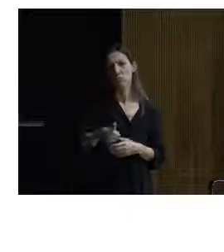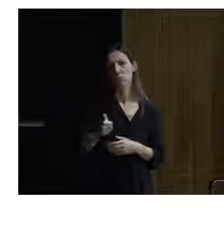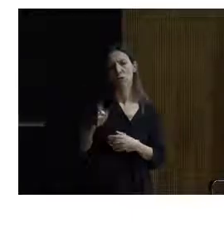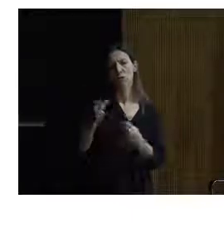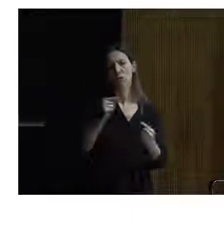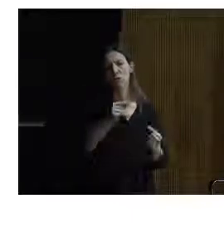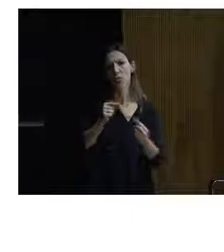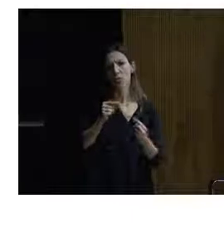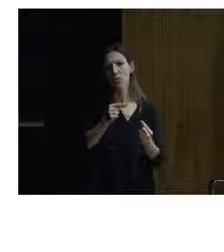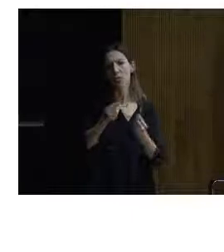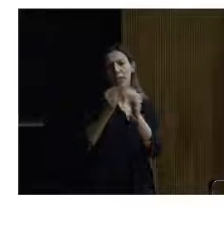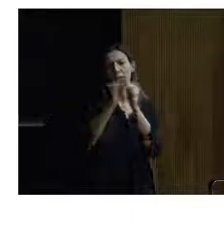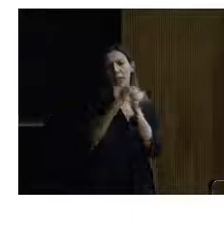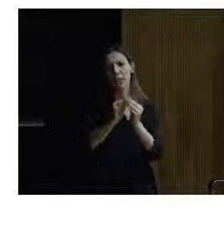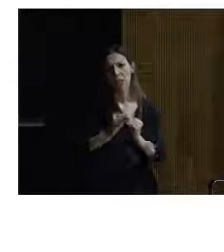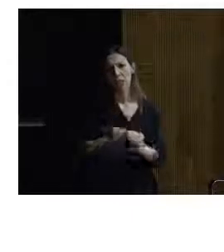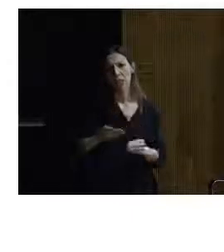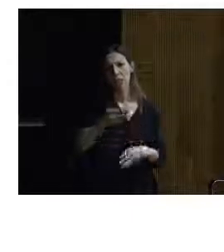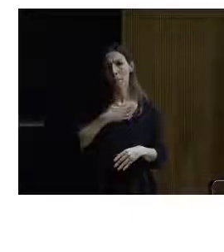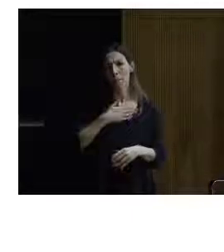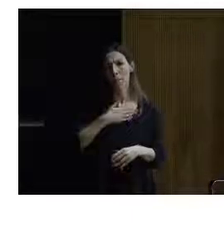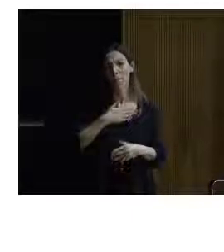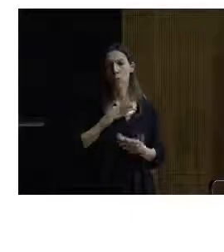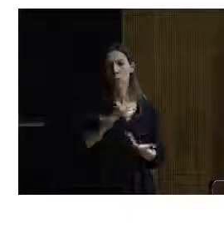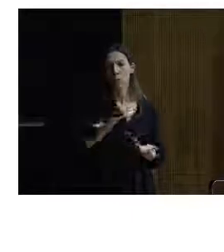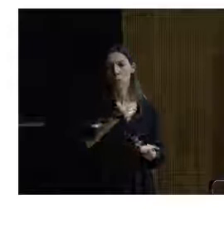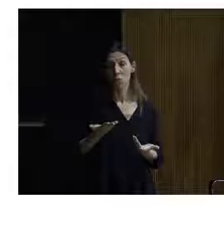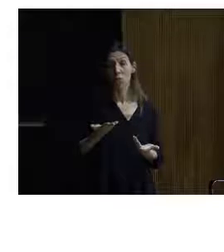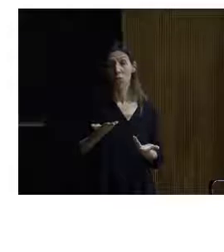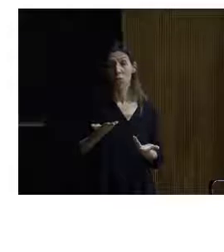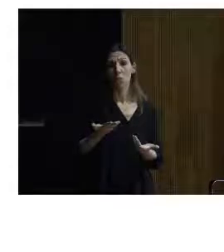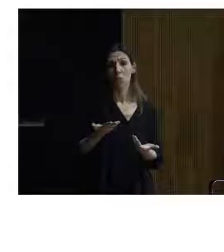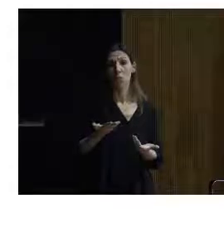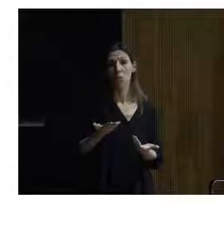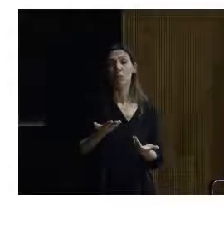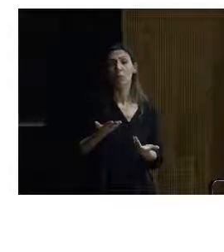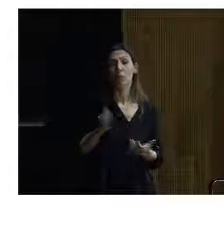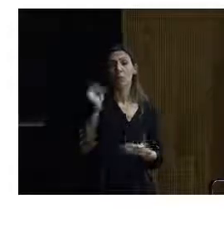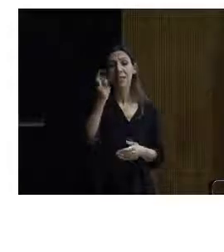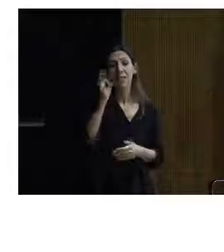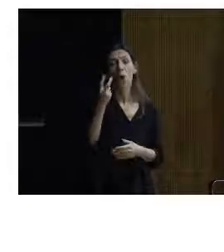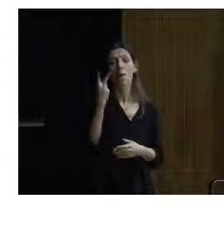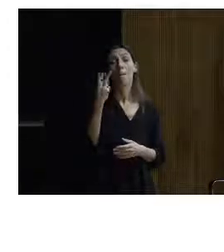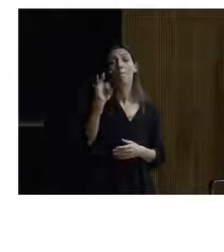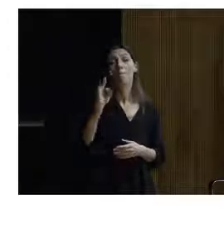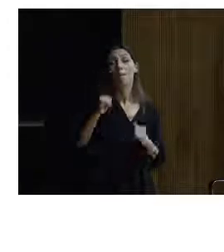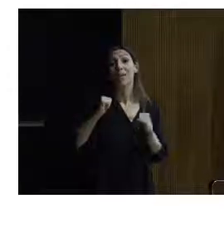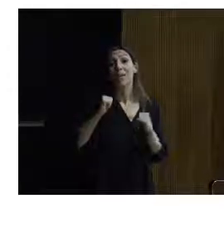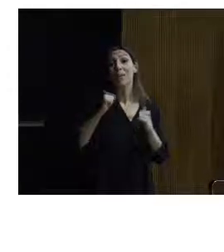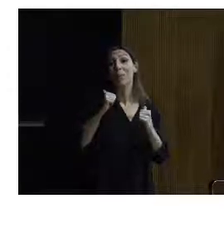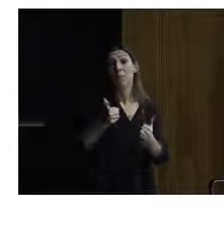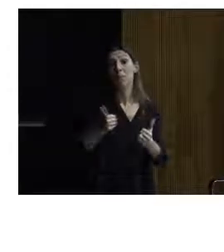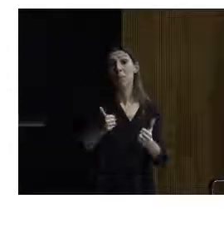de la restauración del patrimonio. Y que a comienzos del siglo XX, un ensayista austriaco,